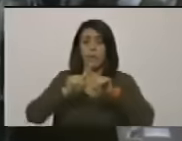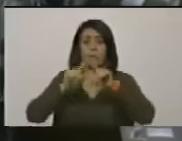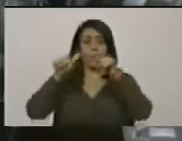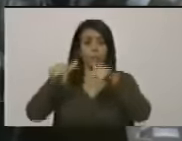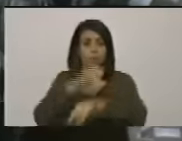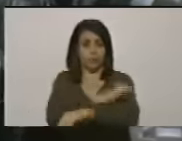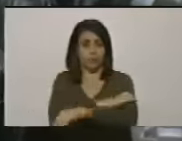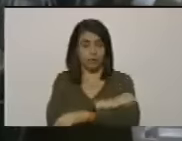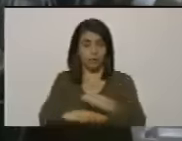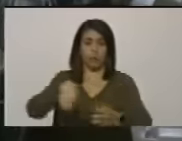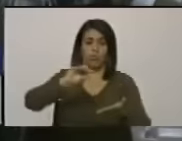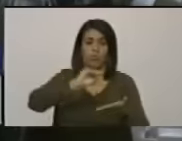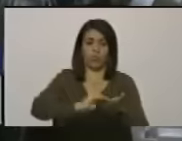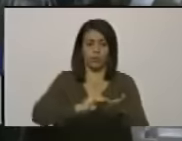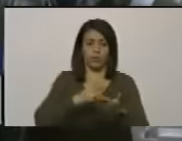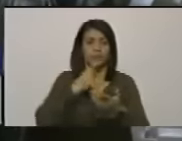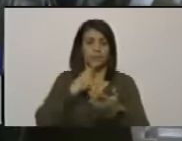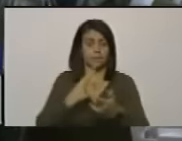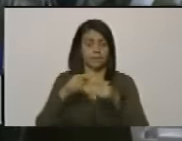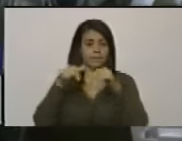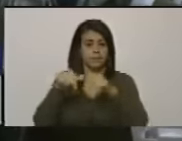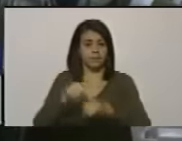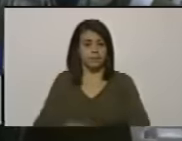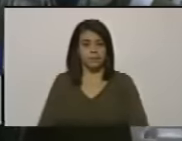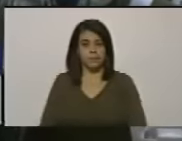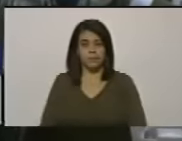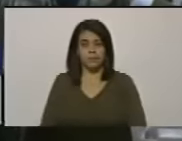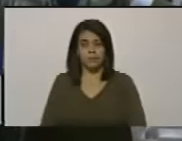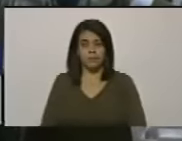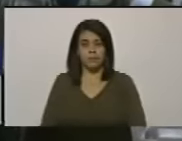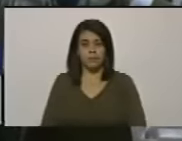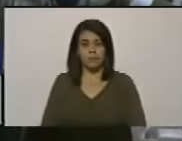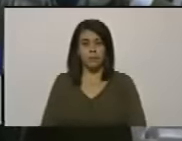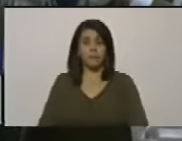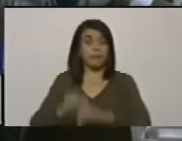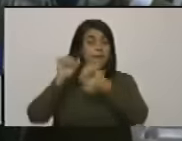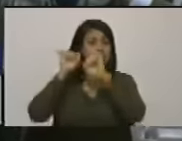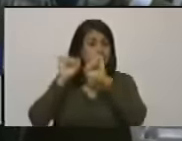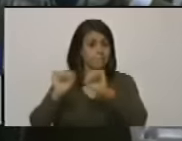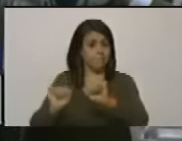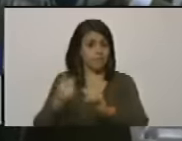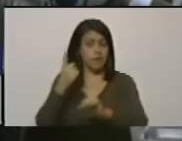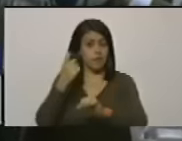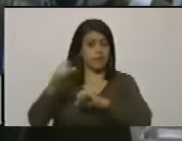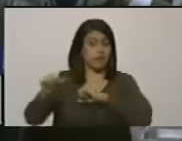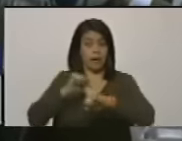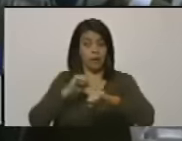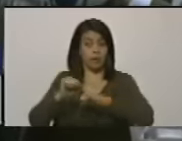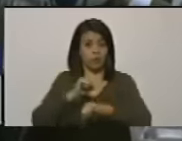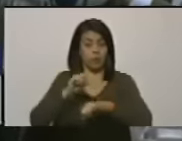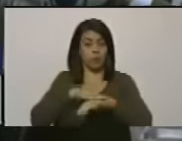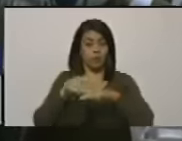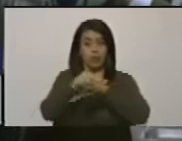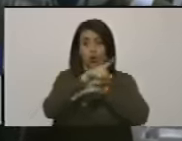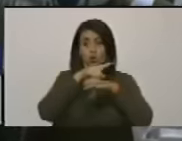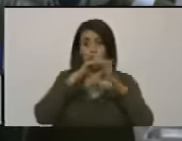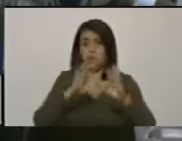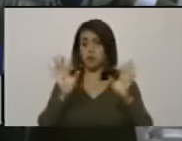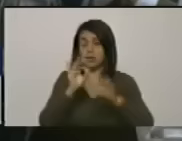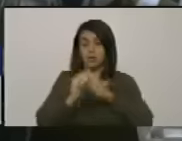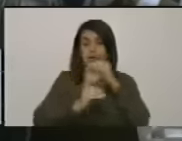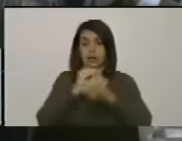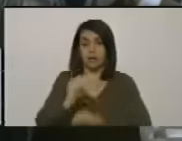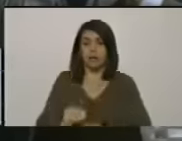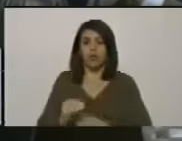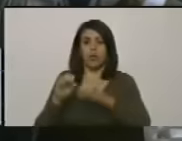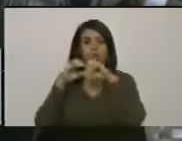oposición nuevamente señala señala y condena la falta de acción por parte de este gobierno y